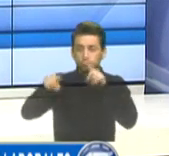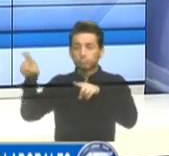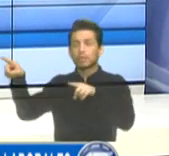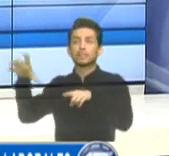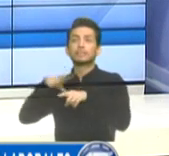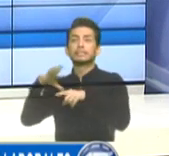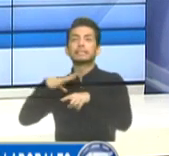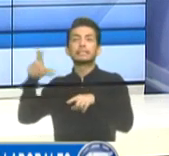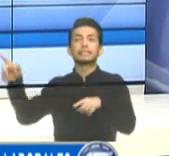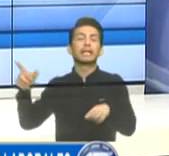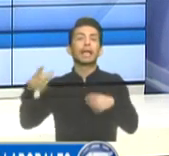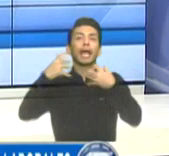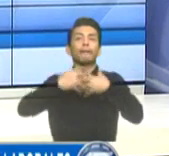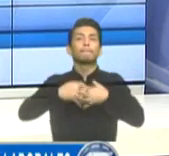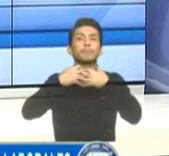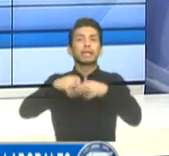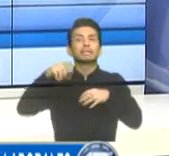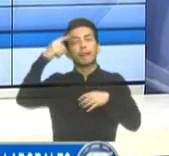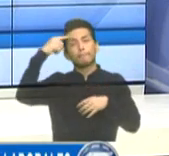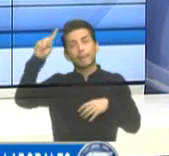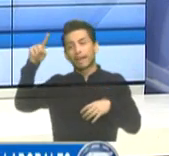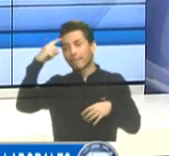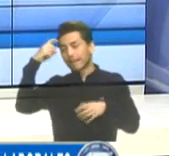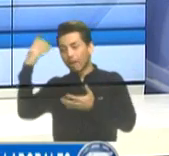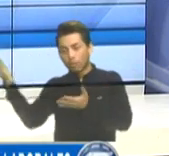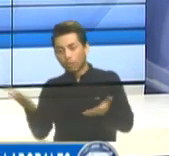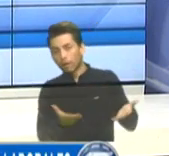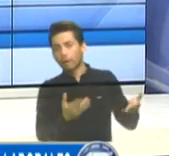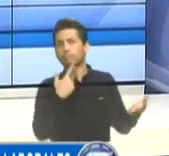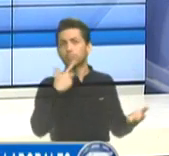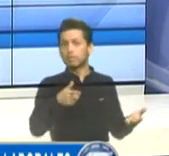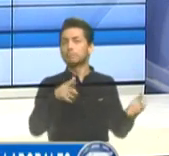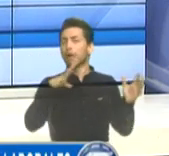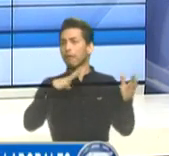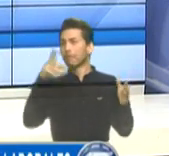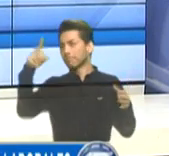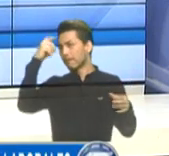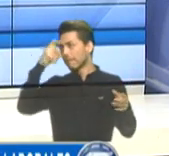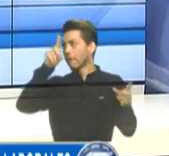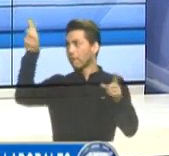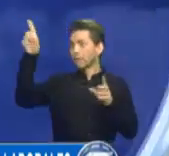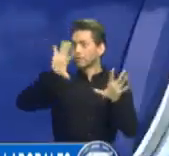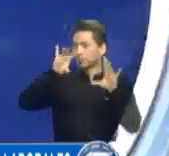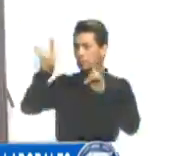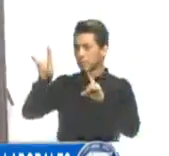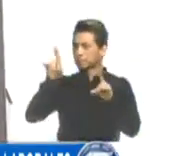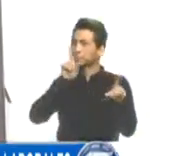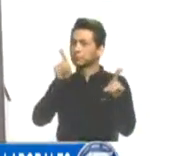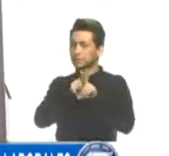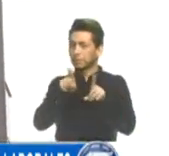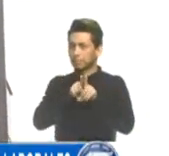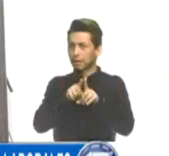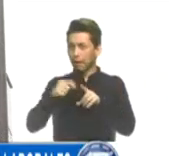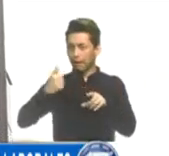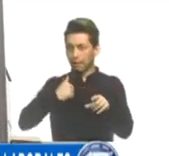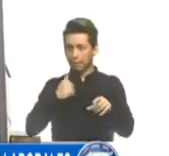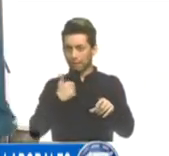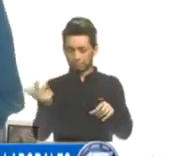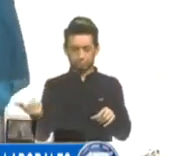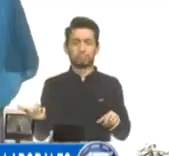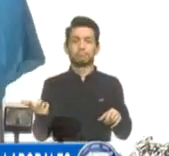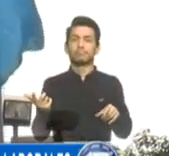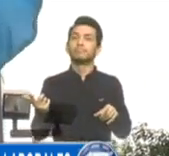laborales a quienes desean trabajar en los Estados Unidos y Canadá. Luego que los Estados Unidos anunciara la